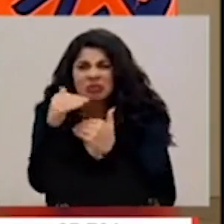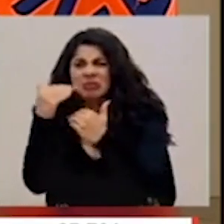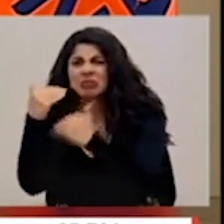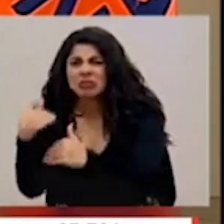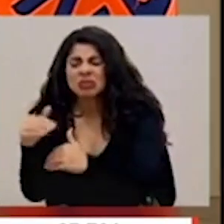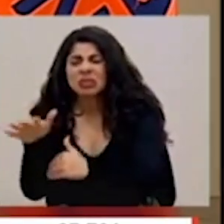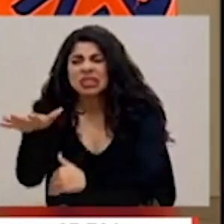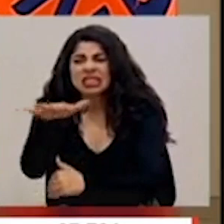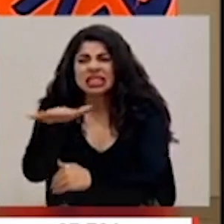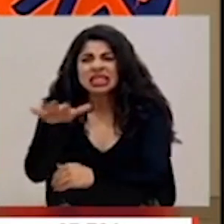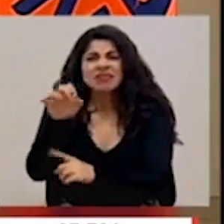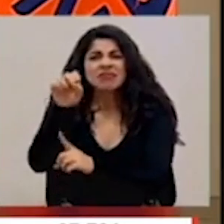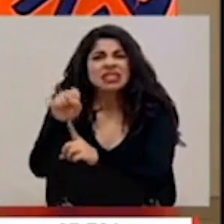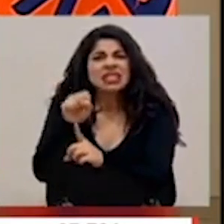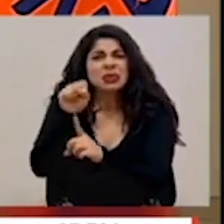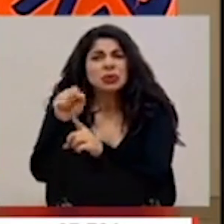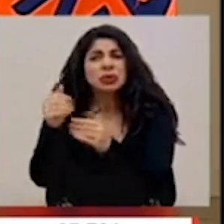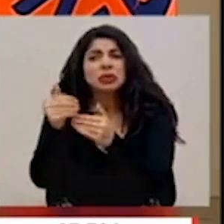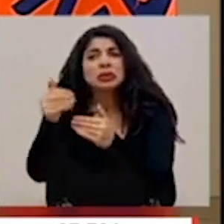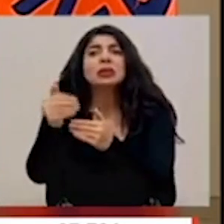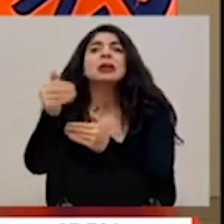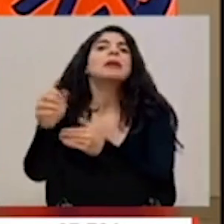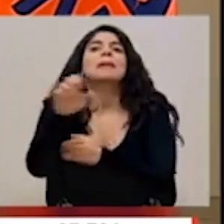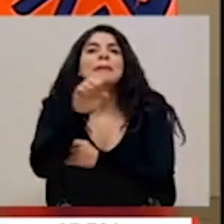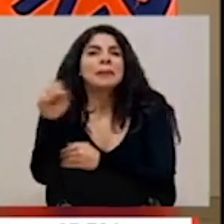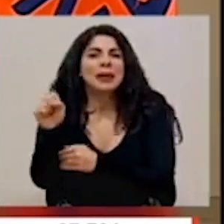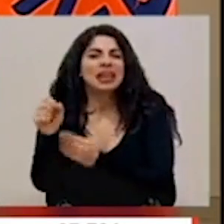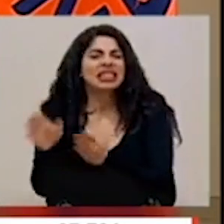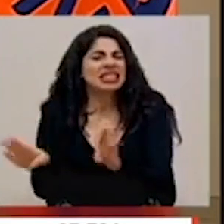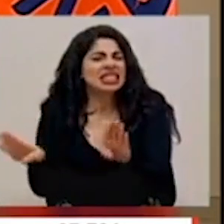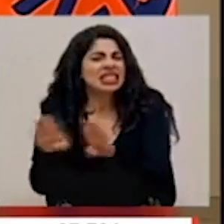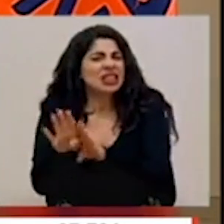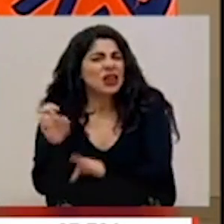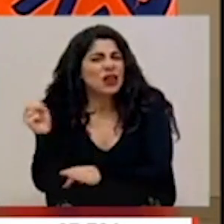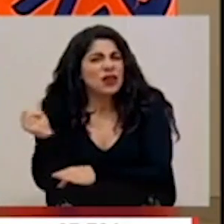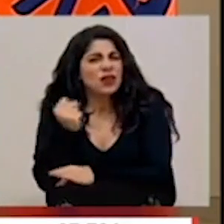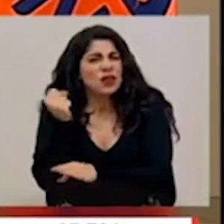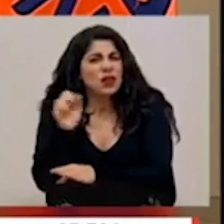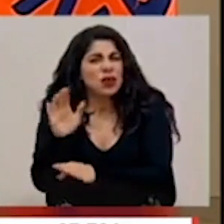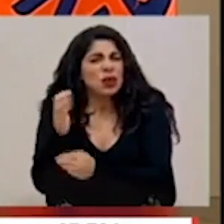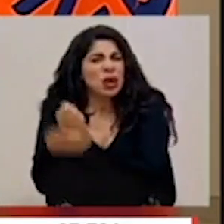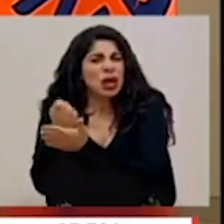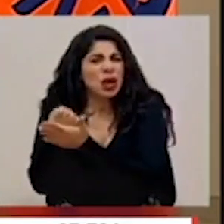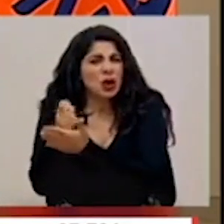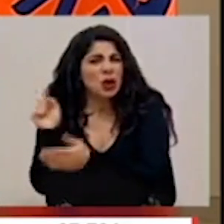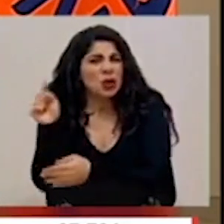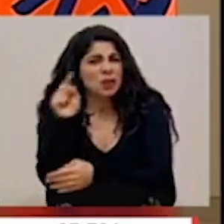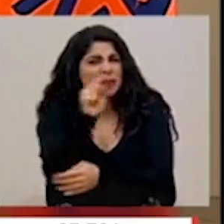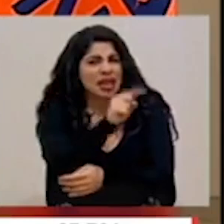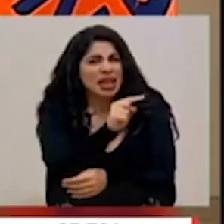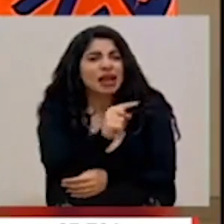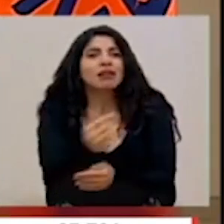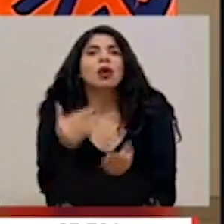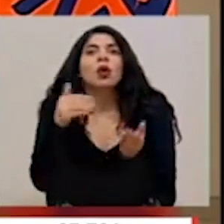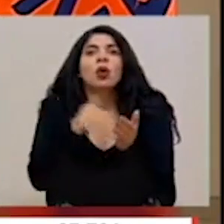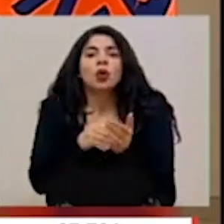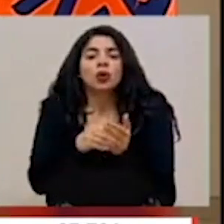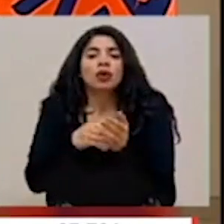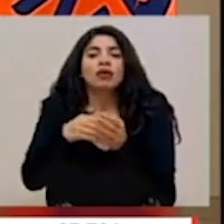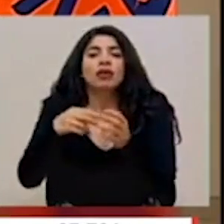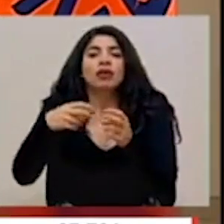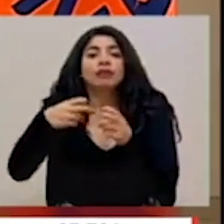escenarios para los próximos meses con cierres importantes de actividades económicas y nuevamente reducción de la